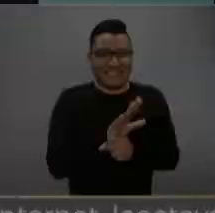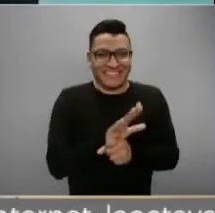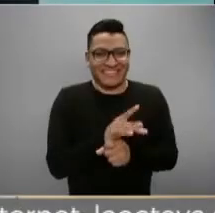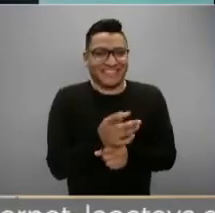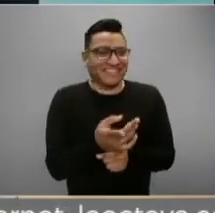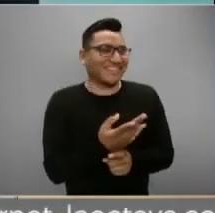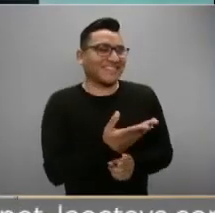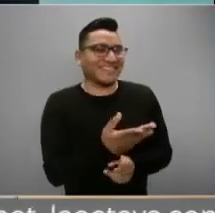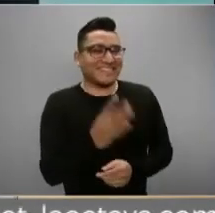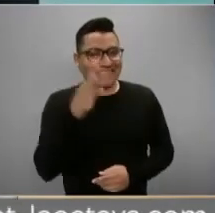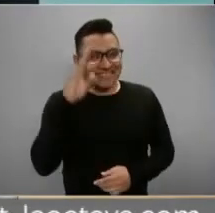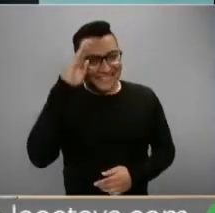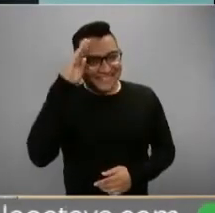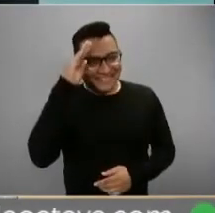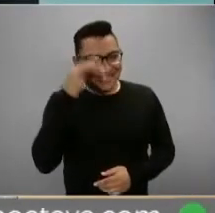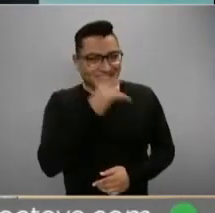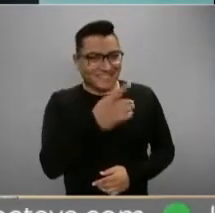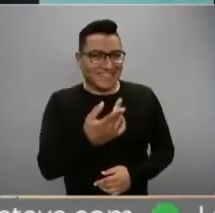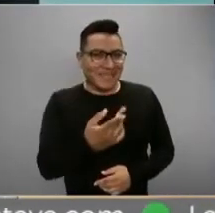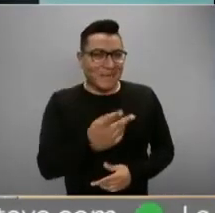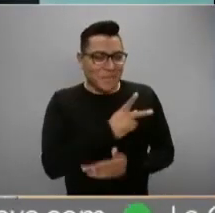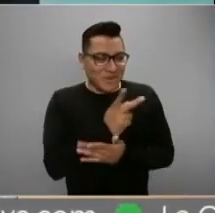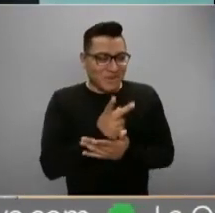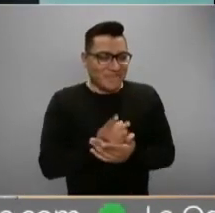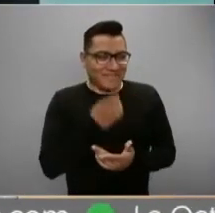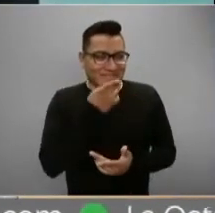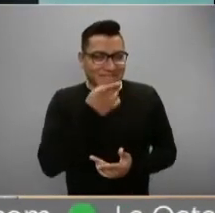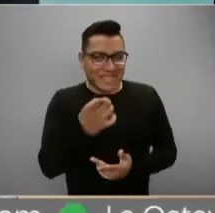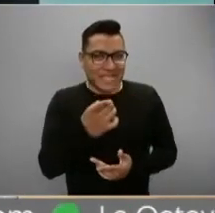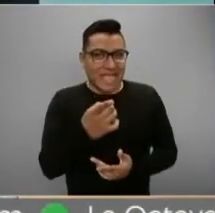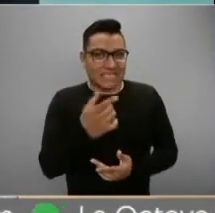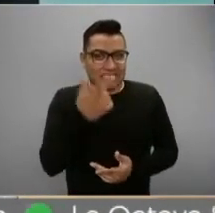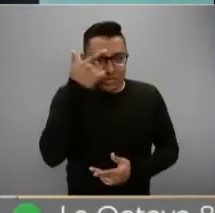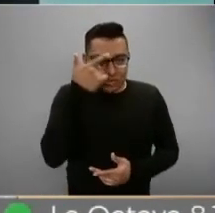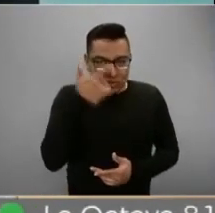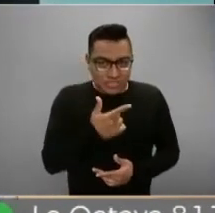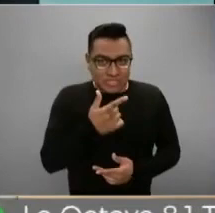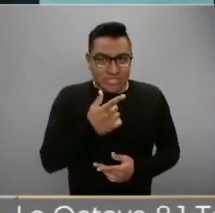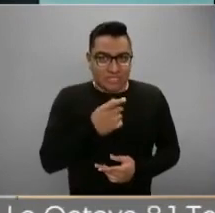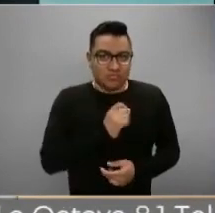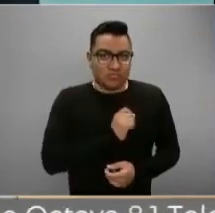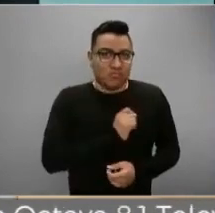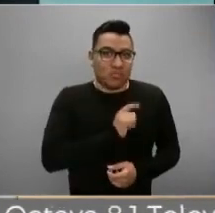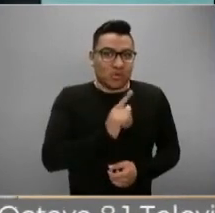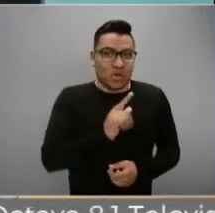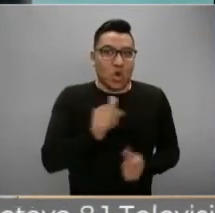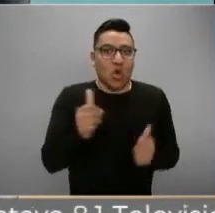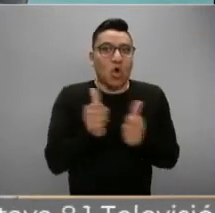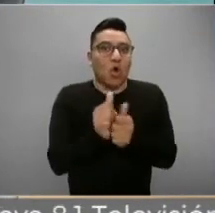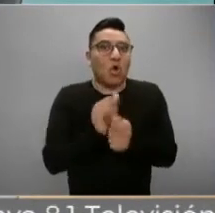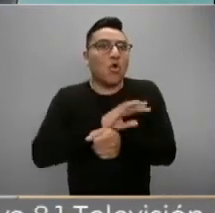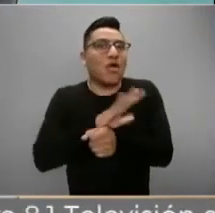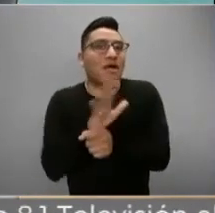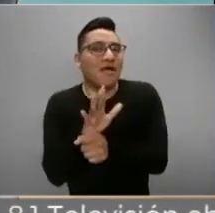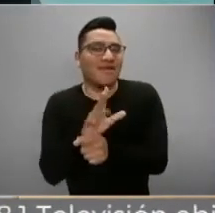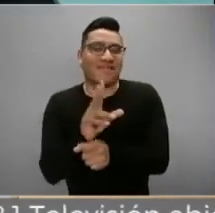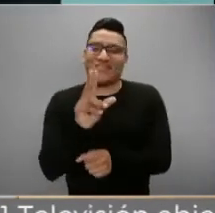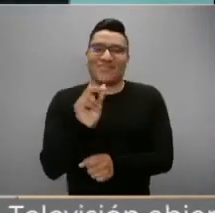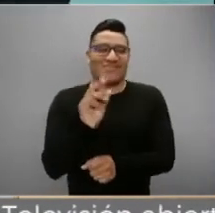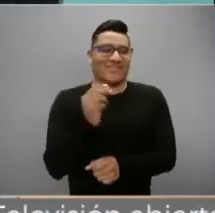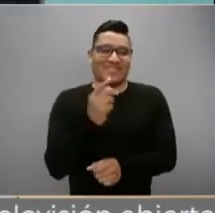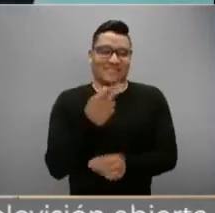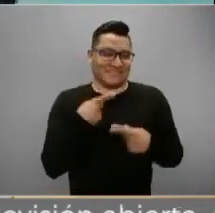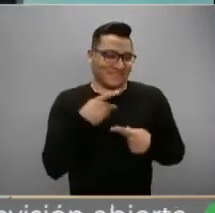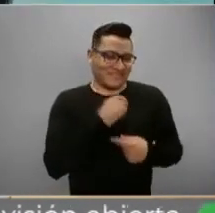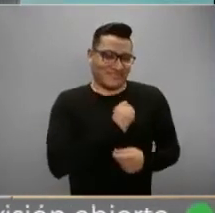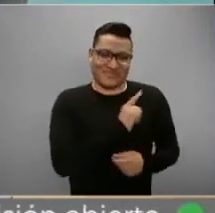La barbaridad hoy que invitaba al programa, decía, los esperamos esta noche en los especialistas con coronavirus. No, ver, nuestros especialistas no tienen